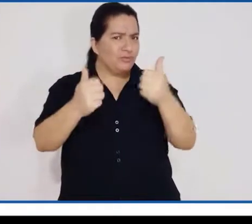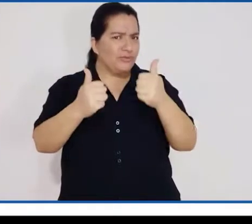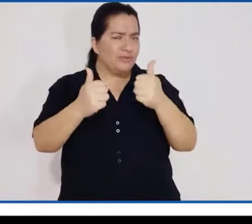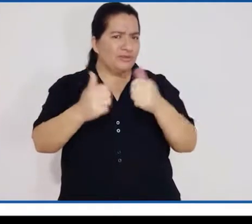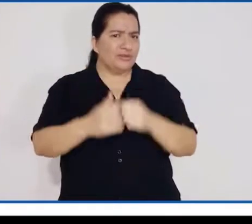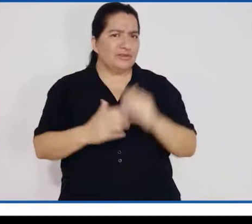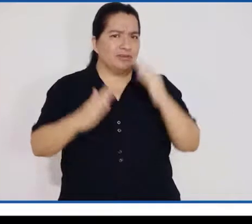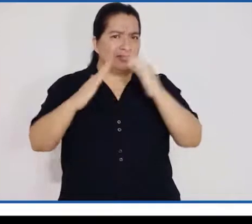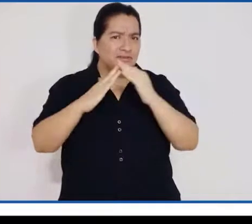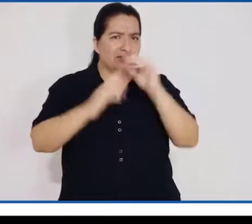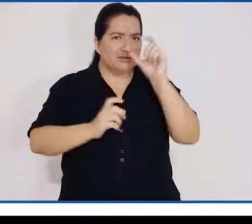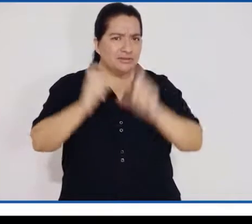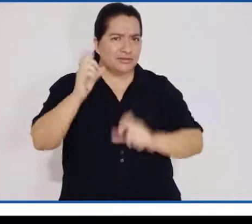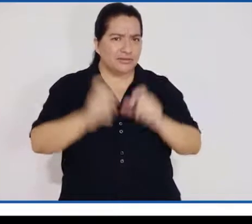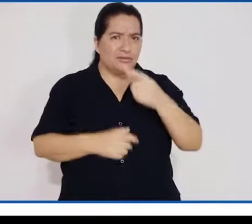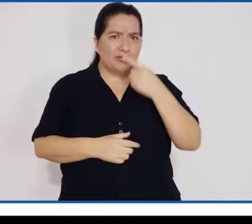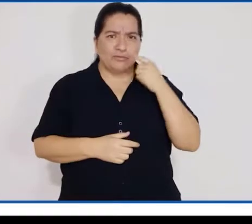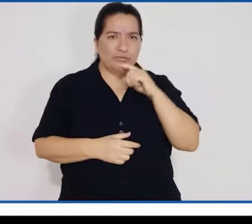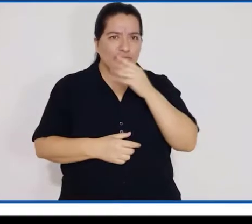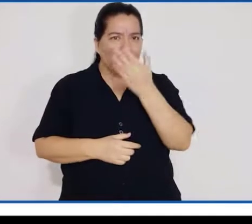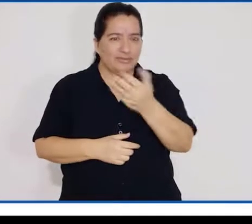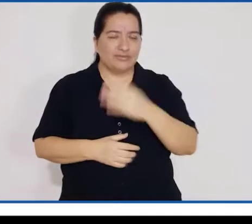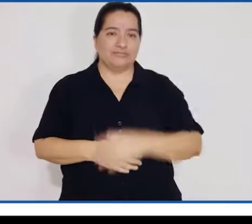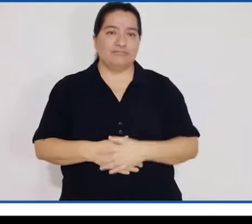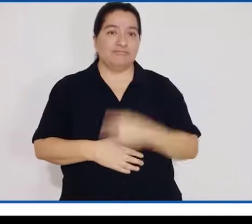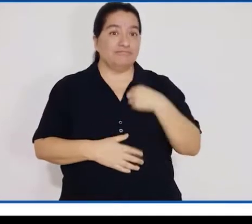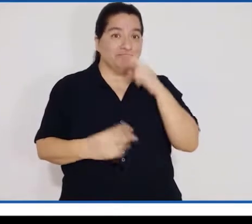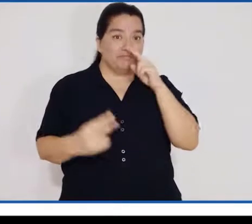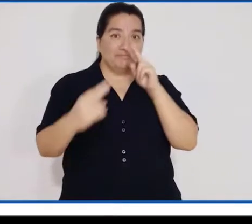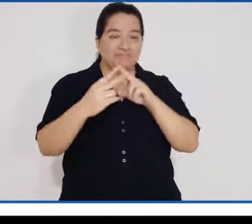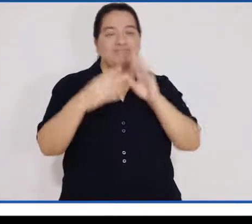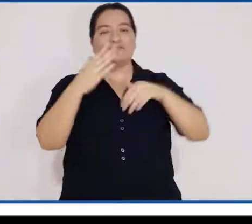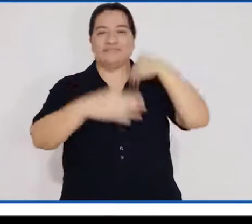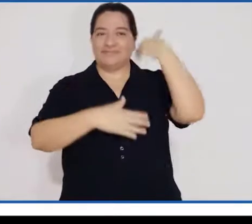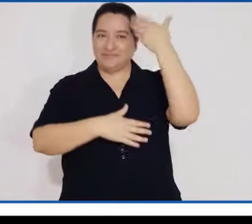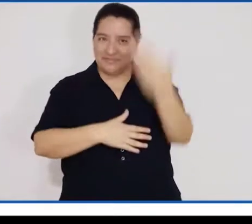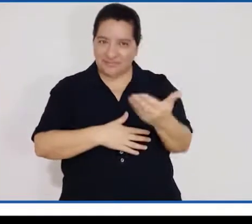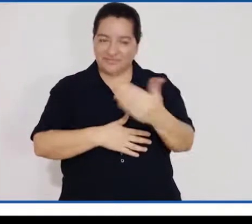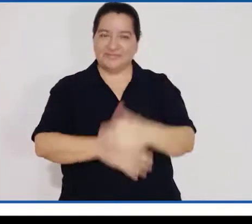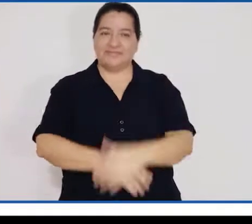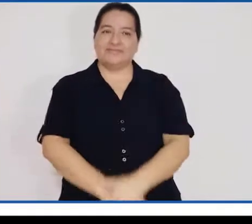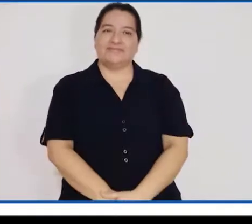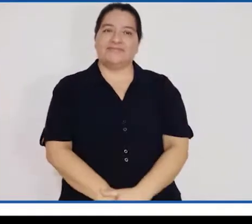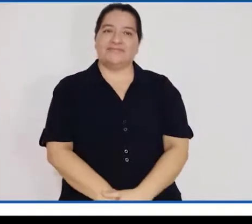una buena ciudadana. Conmigo será hasta la próxima.